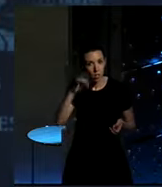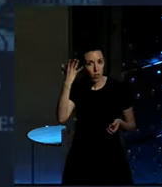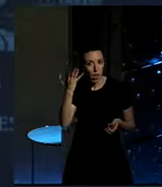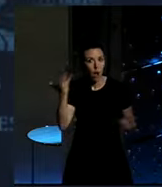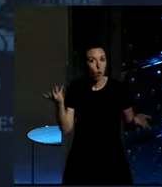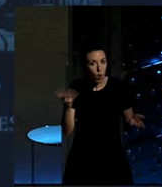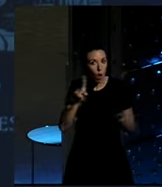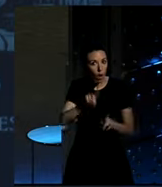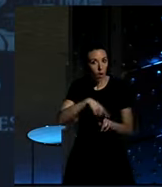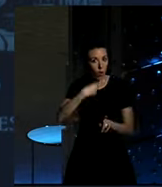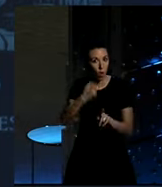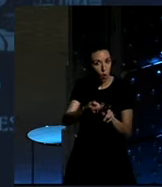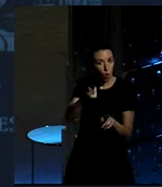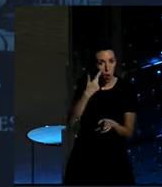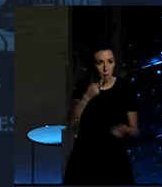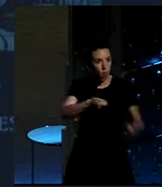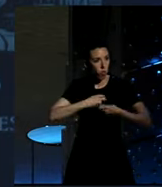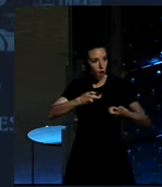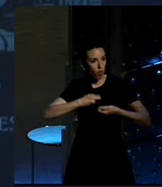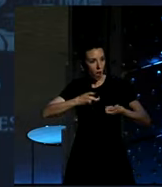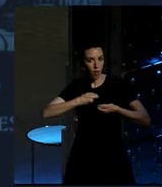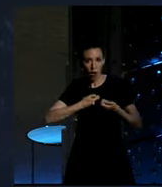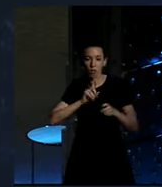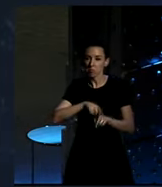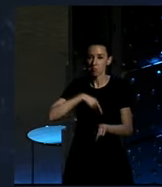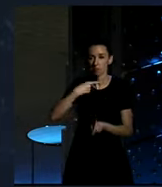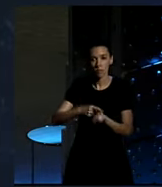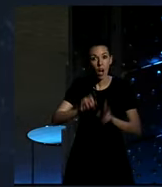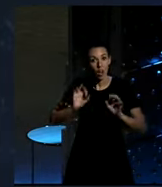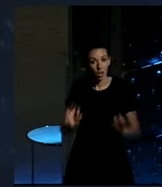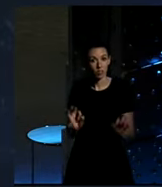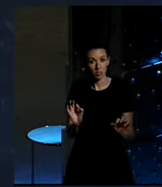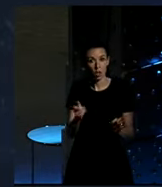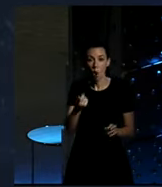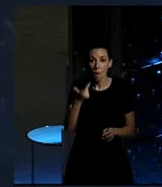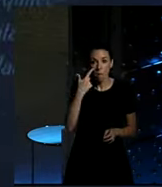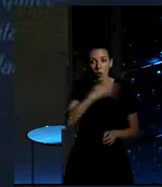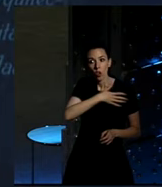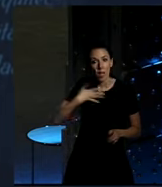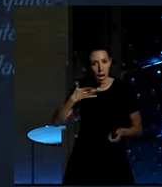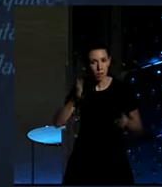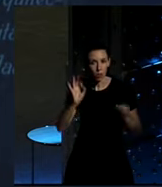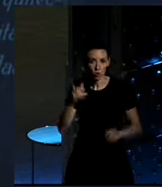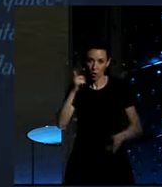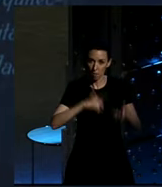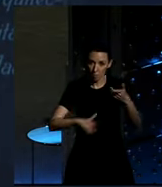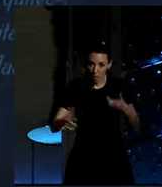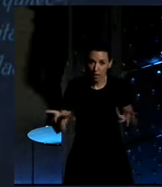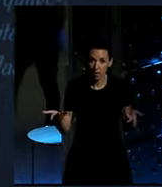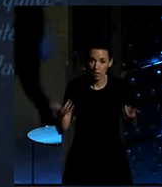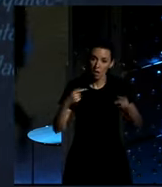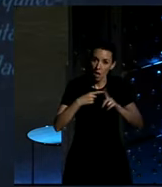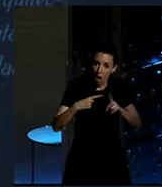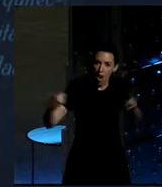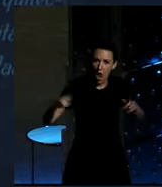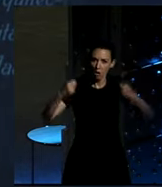poco de toda esa humanidad que recibes. Entonces este es nuestro caso. Además de querernos hacer un viaje largo,